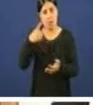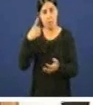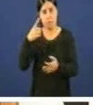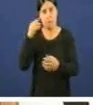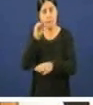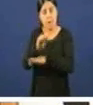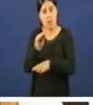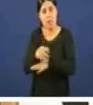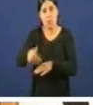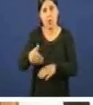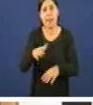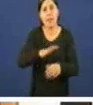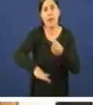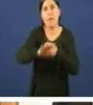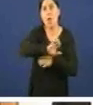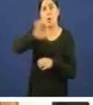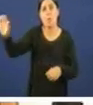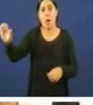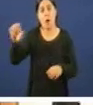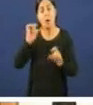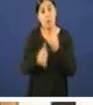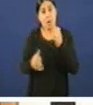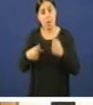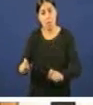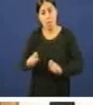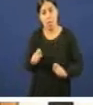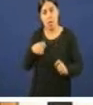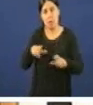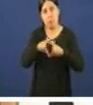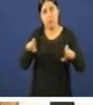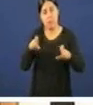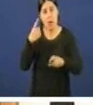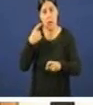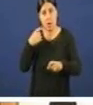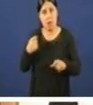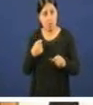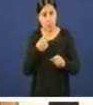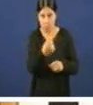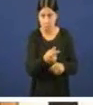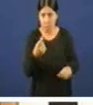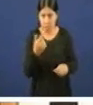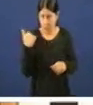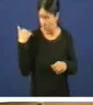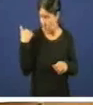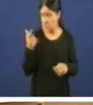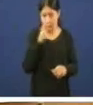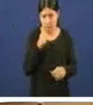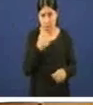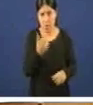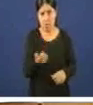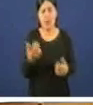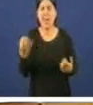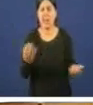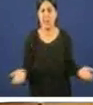europeo o que vai reforzar a presenza galega nunha entidade de maior peso iso foi o que declarou vostede o sábado isto que